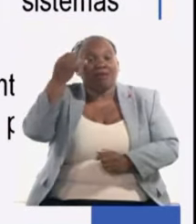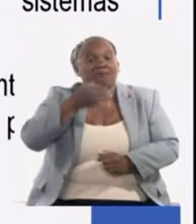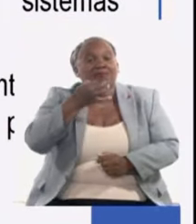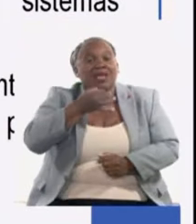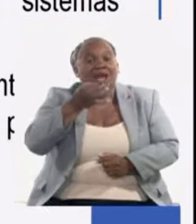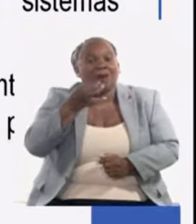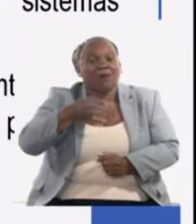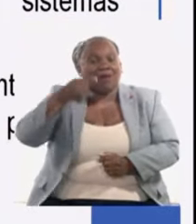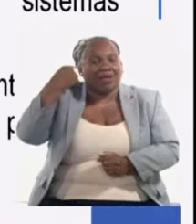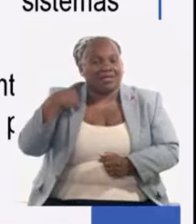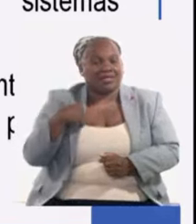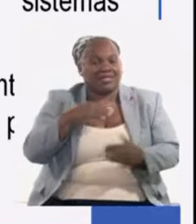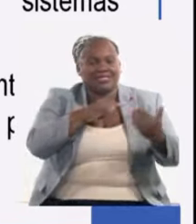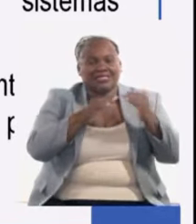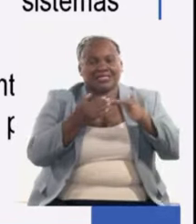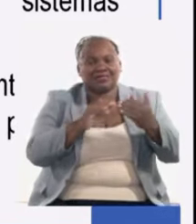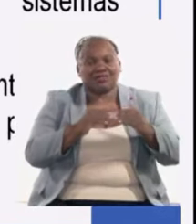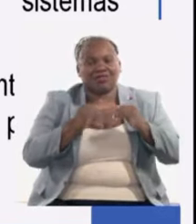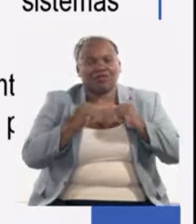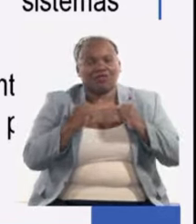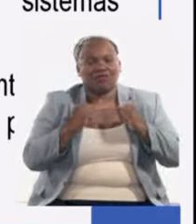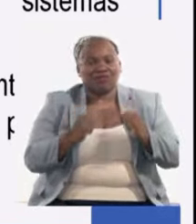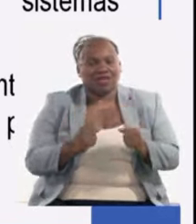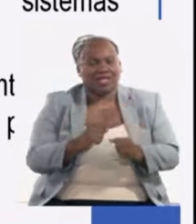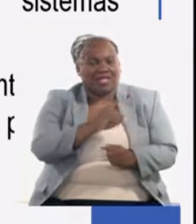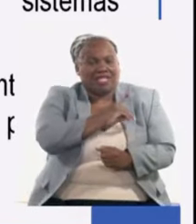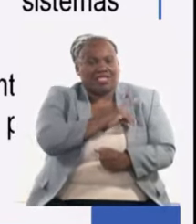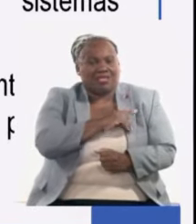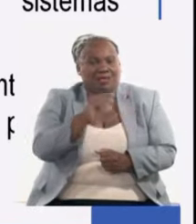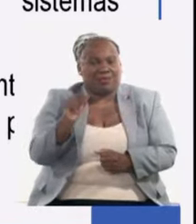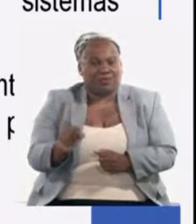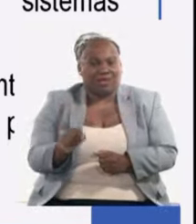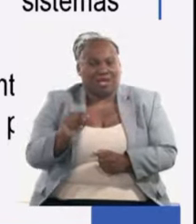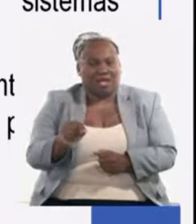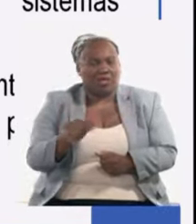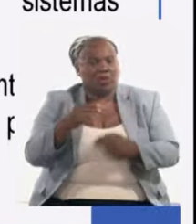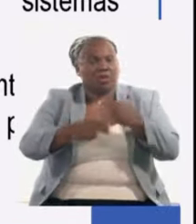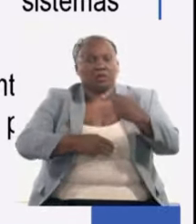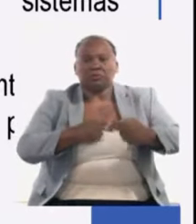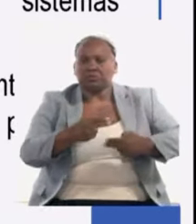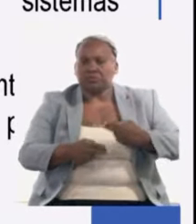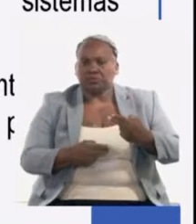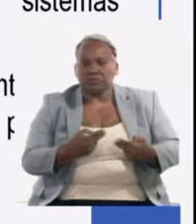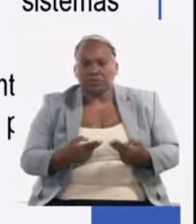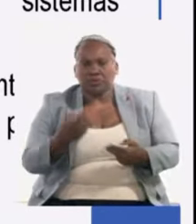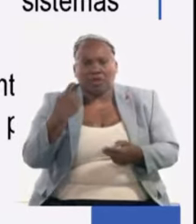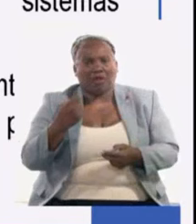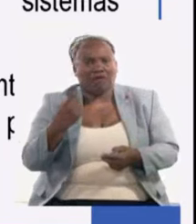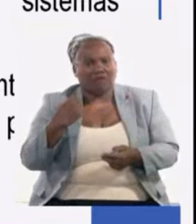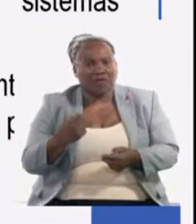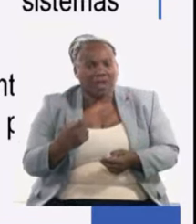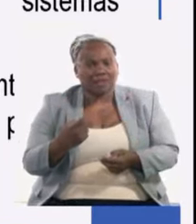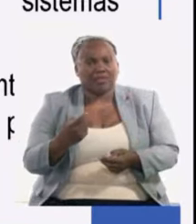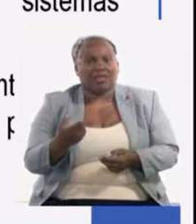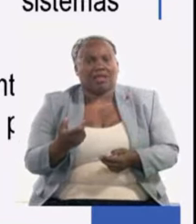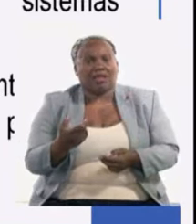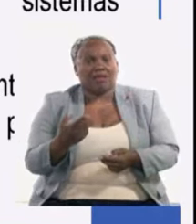se debatió ampliamente con los diputados de esa comisión lo que hemos hecho las insuficiencias que tenemos y lo que tenemos que hacer